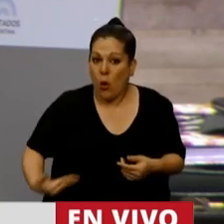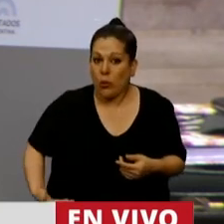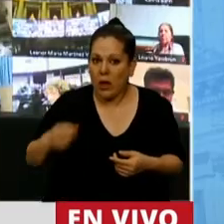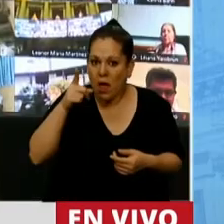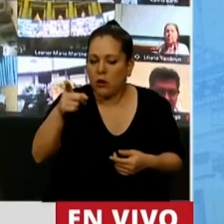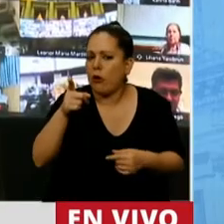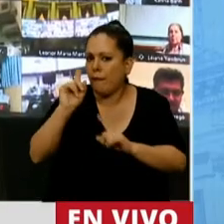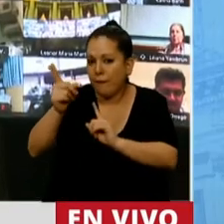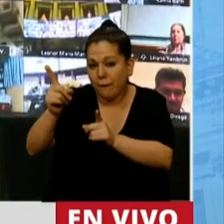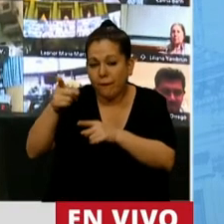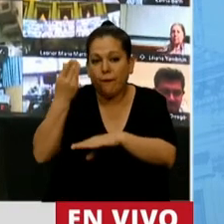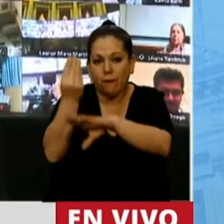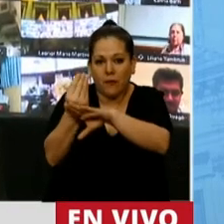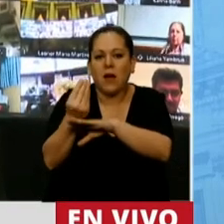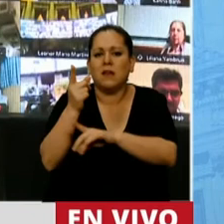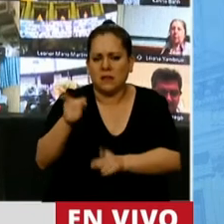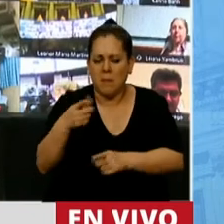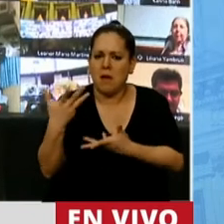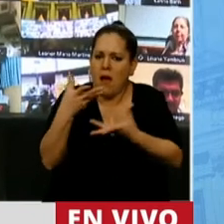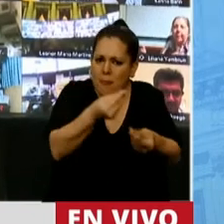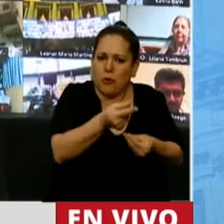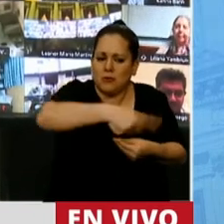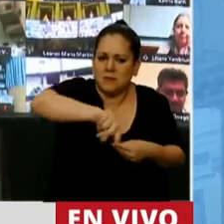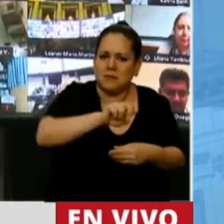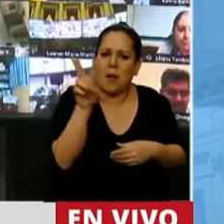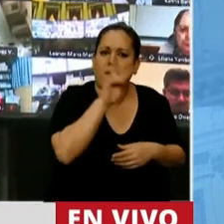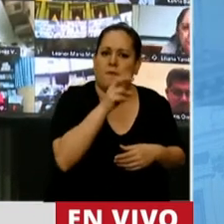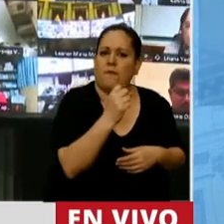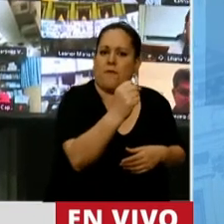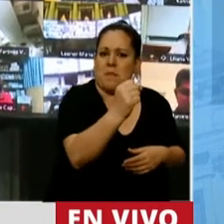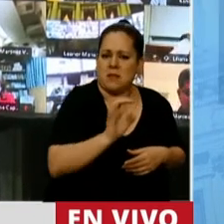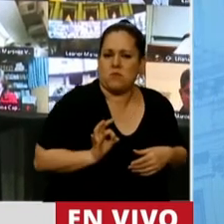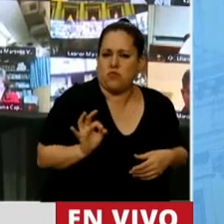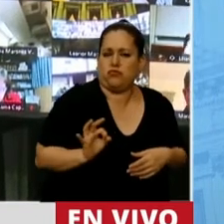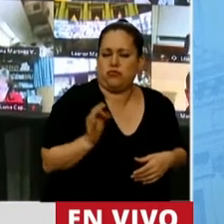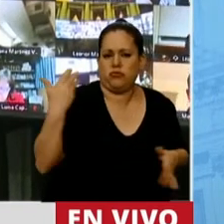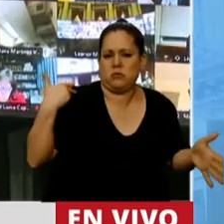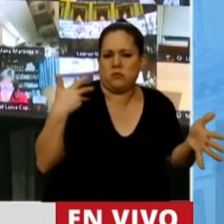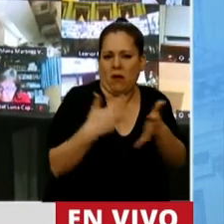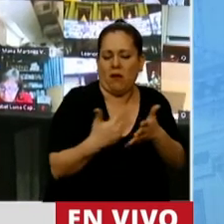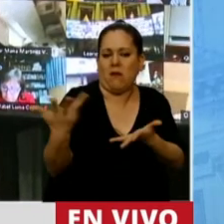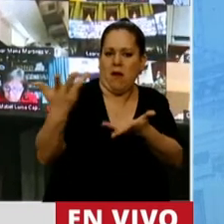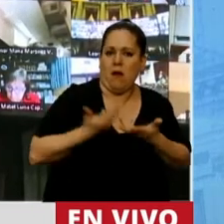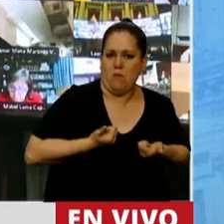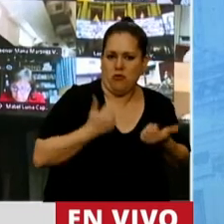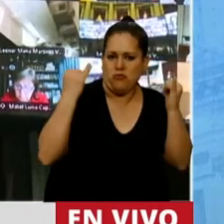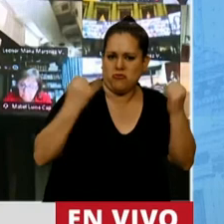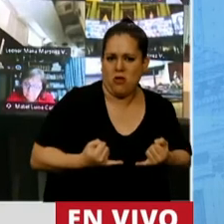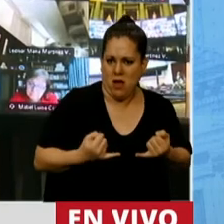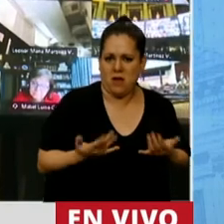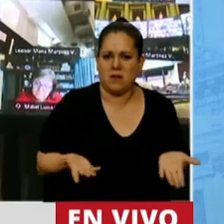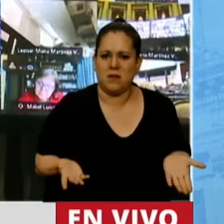sostiene y se apoya en esta militancia feminista de tantas décadas. Entonces, me parece también importante destacar que todas